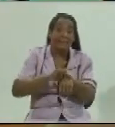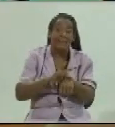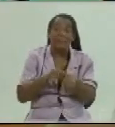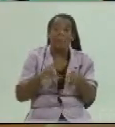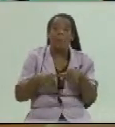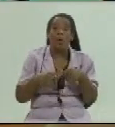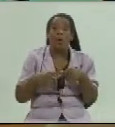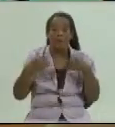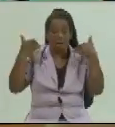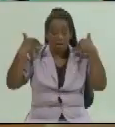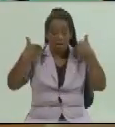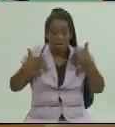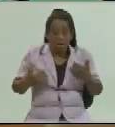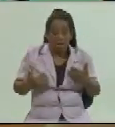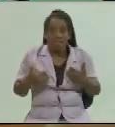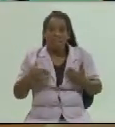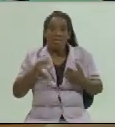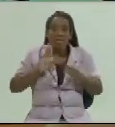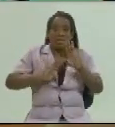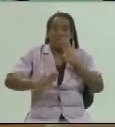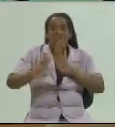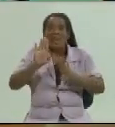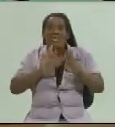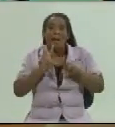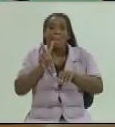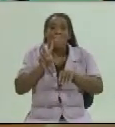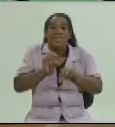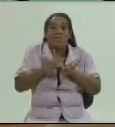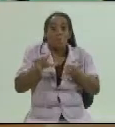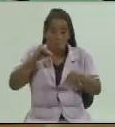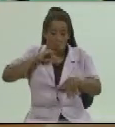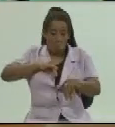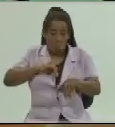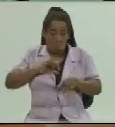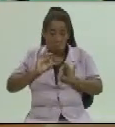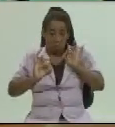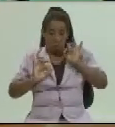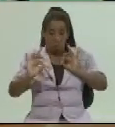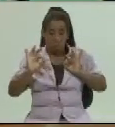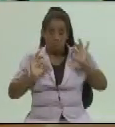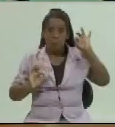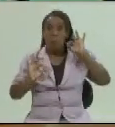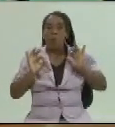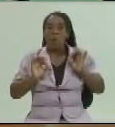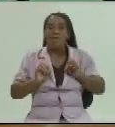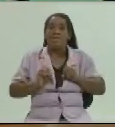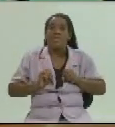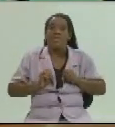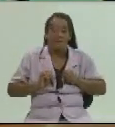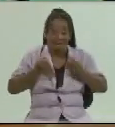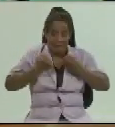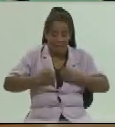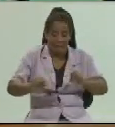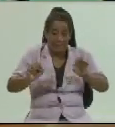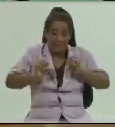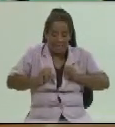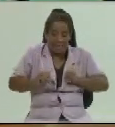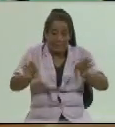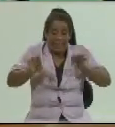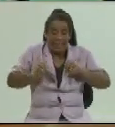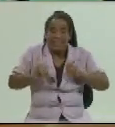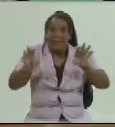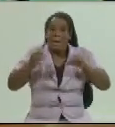defensa del virus el virus muta y nacen nuevas cepas del